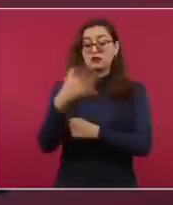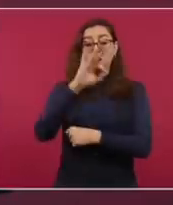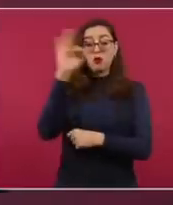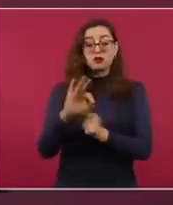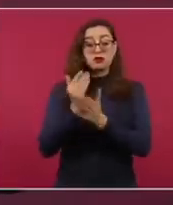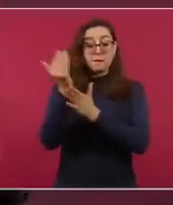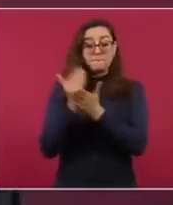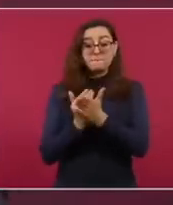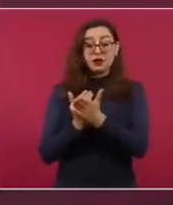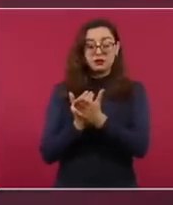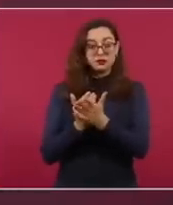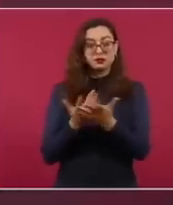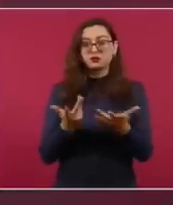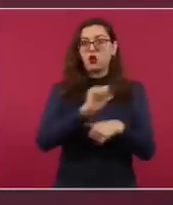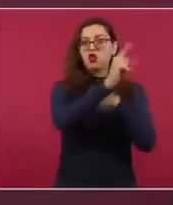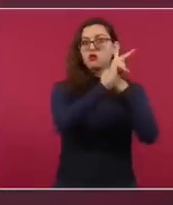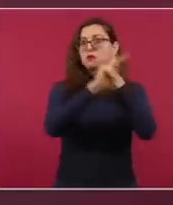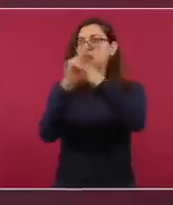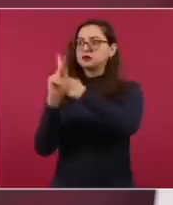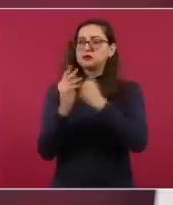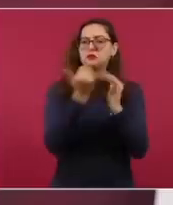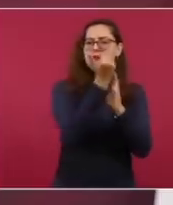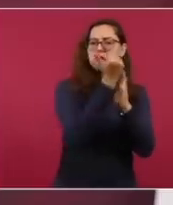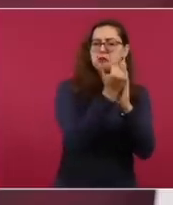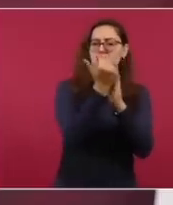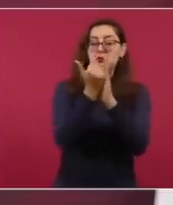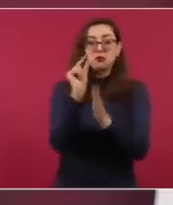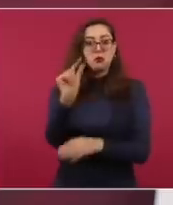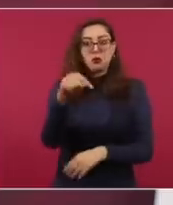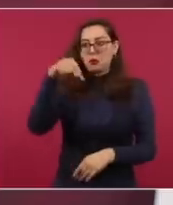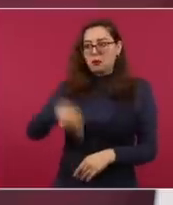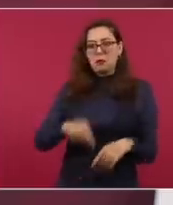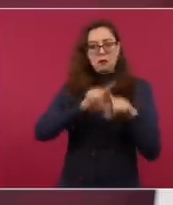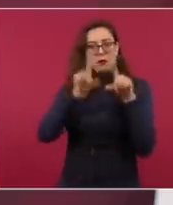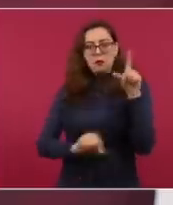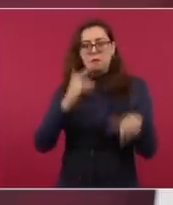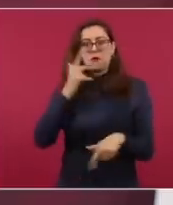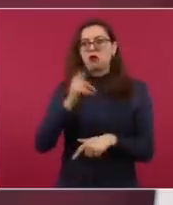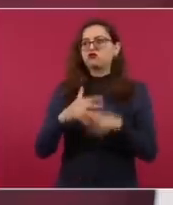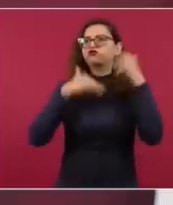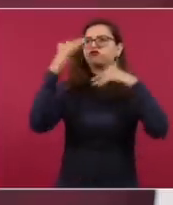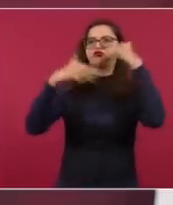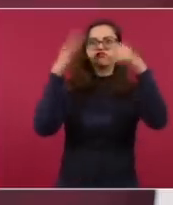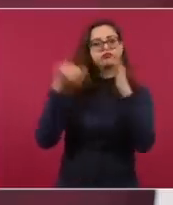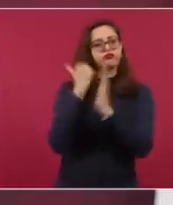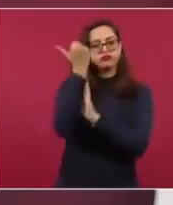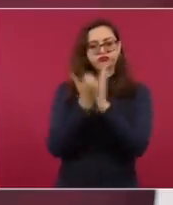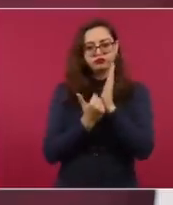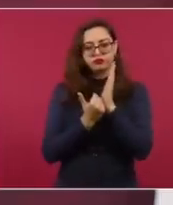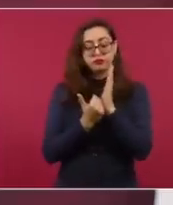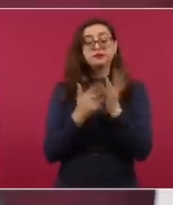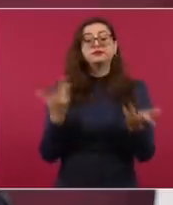que más redujo sus emisiones. Y además, el presidente estableció que los compromisos de México para el año